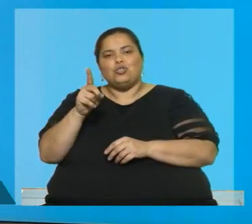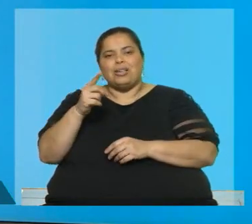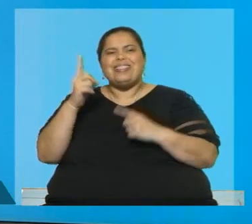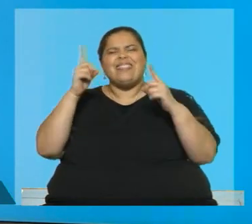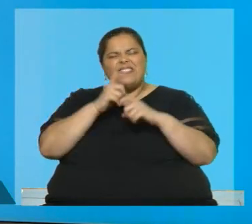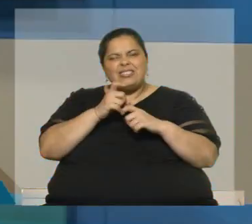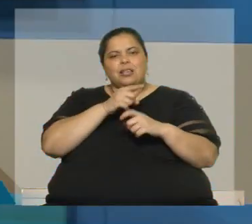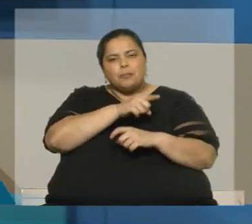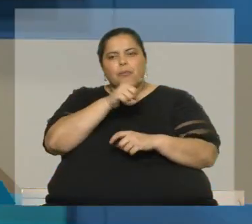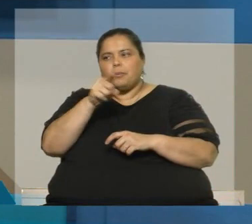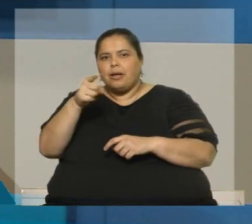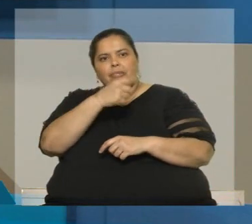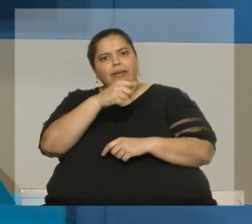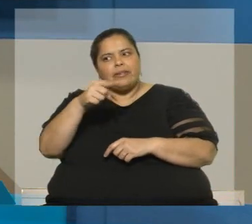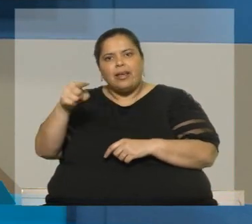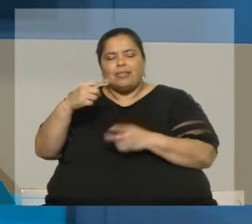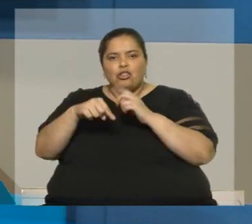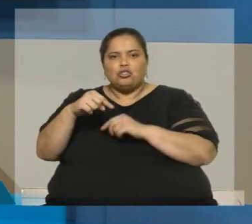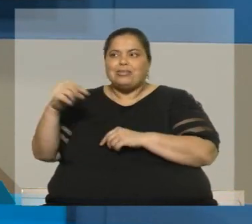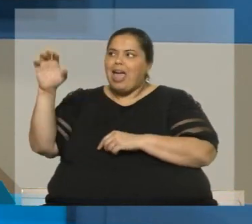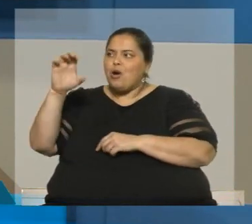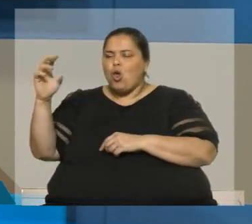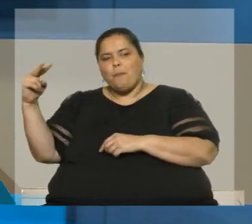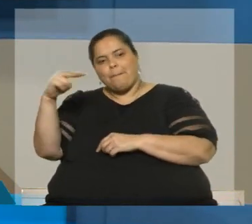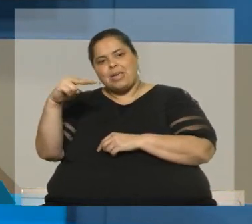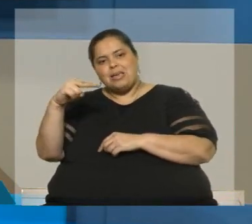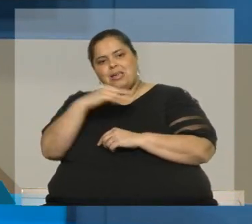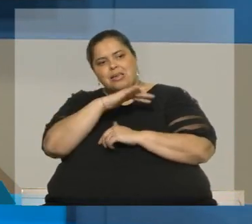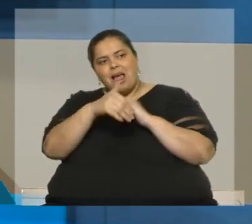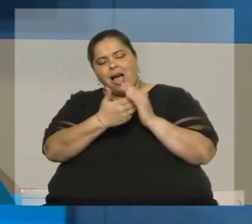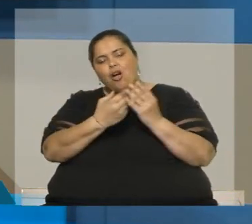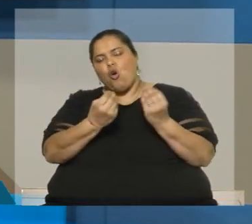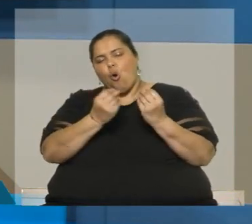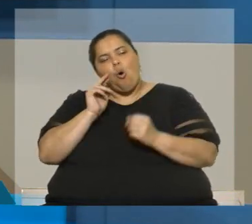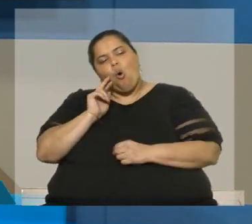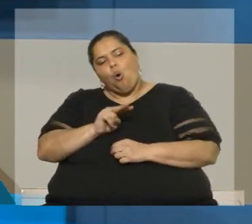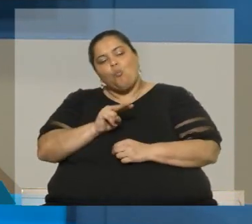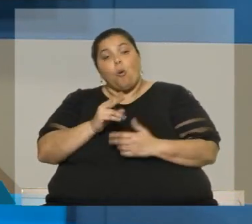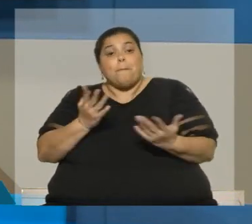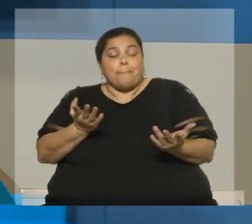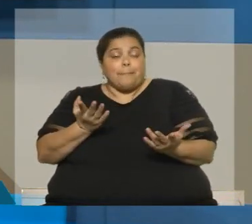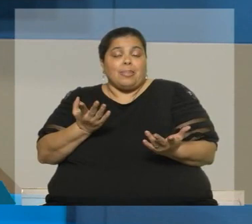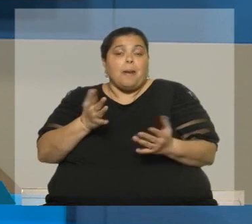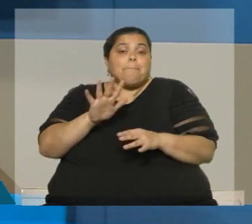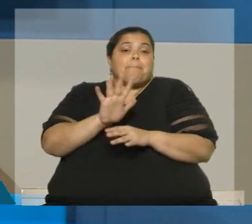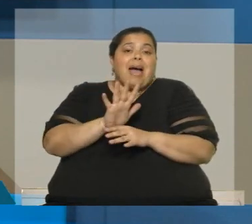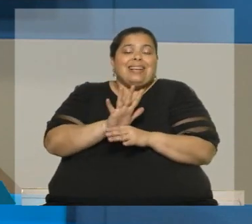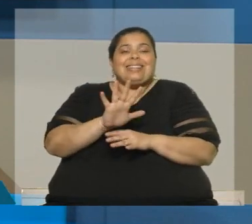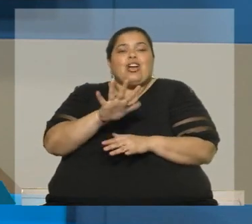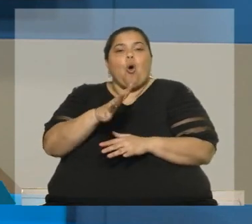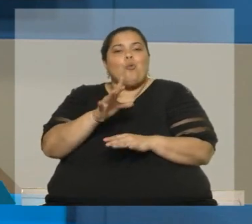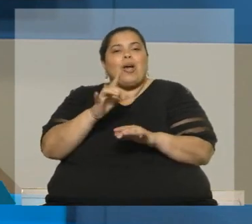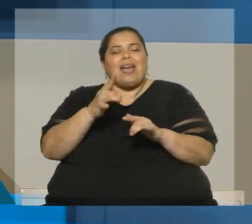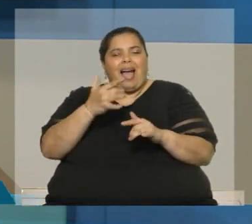afuera? Bueno, pues con un problema a veces de integración regional. Es decir, porque parece, y repito, parece, porque al final